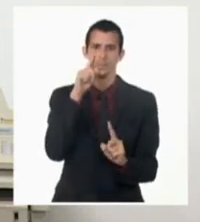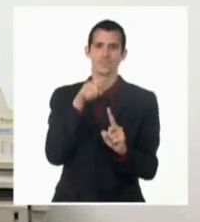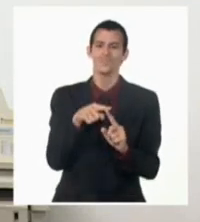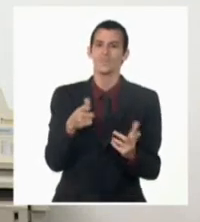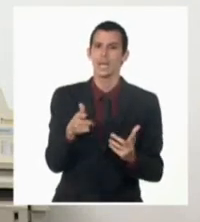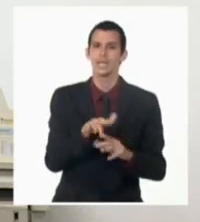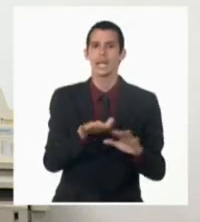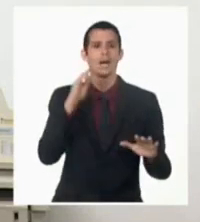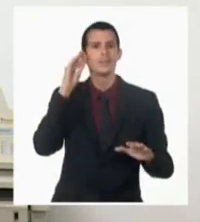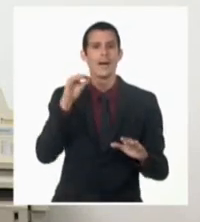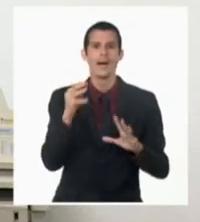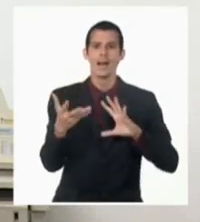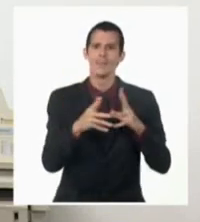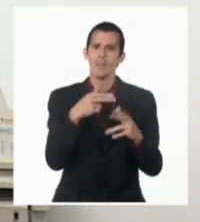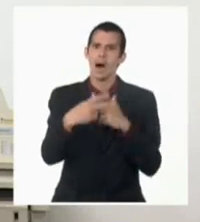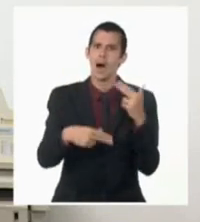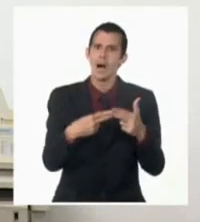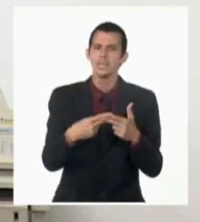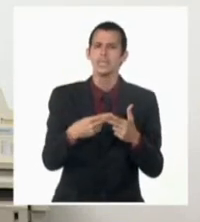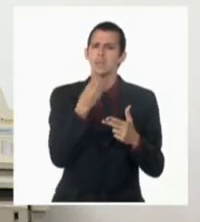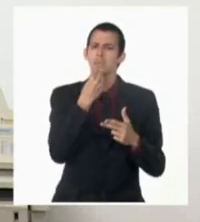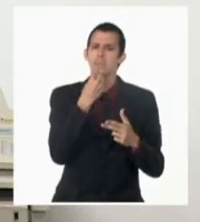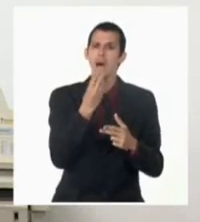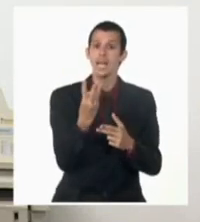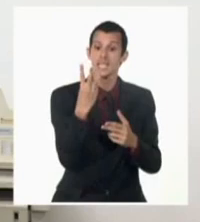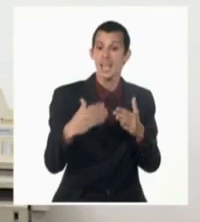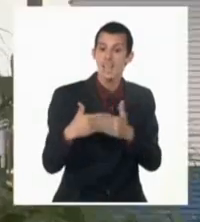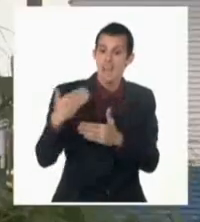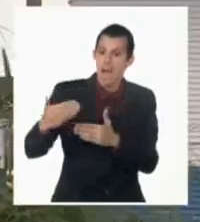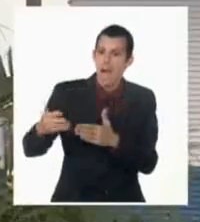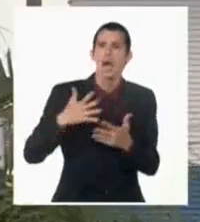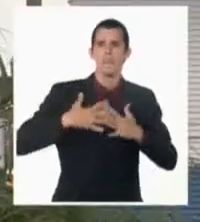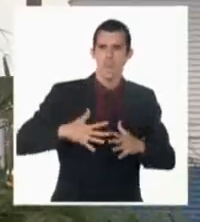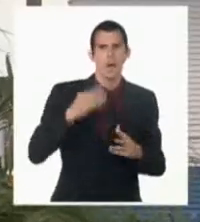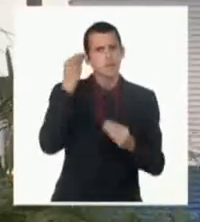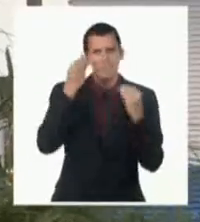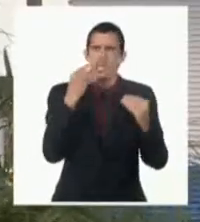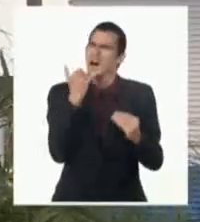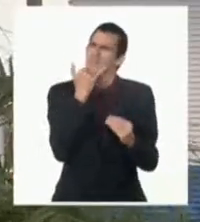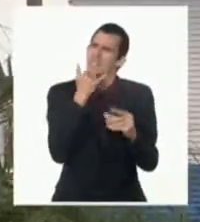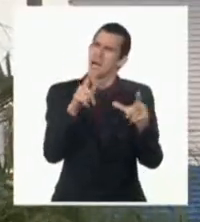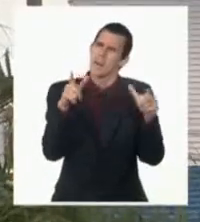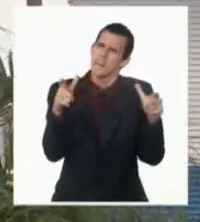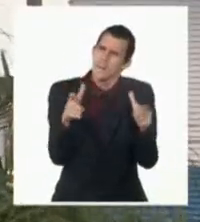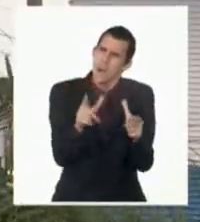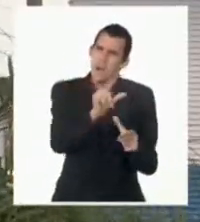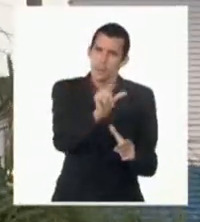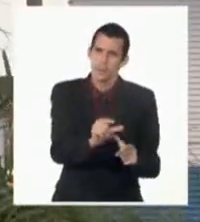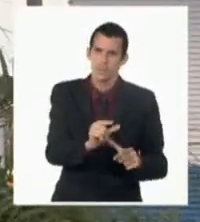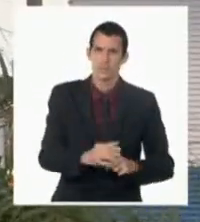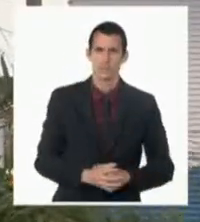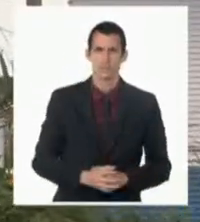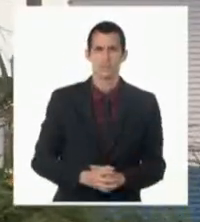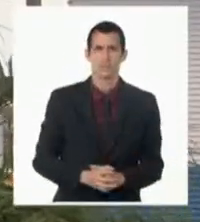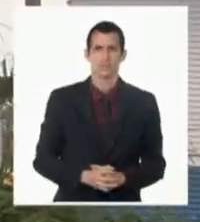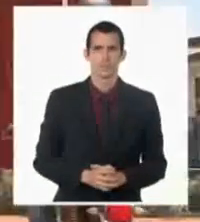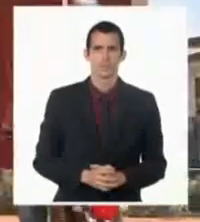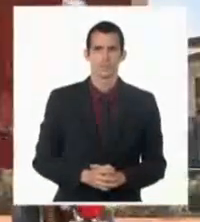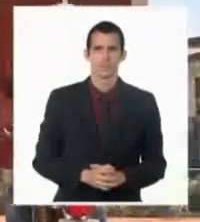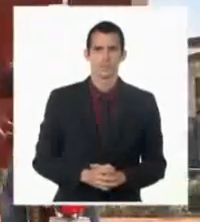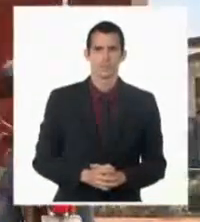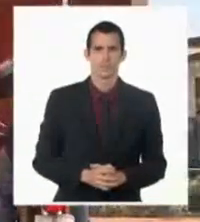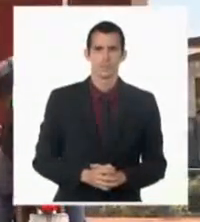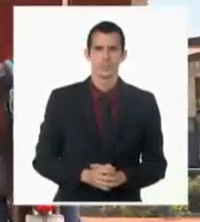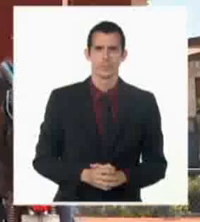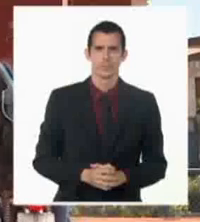día, se le puede llegar a la población, o la población afectada sea la mínima. En los campos de pozos, en las cuencas, otras